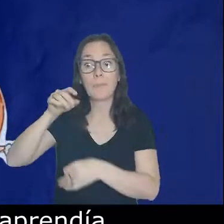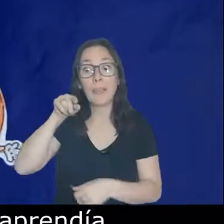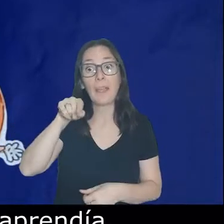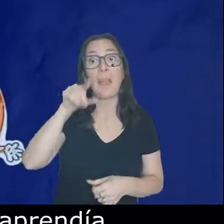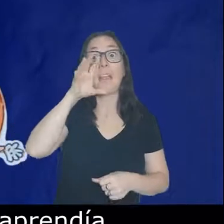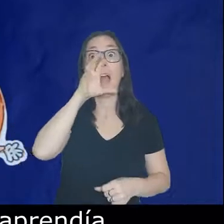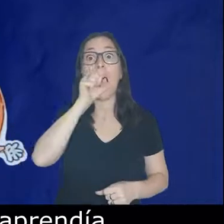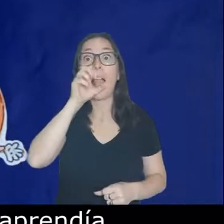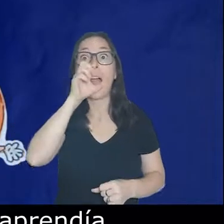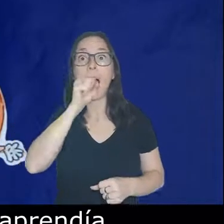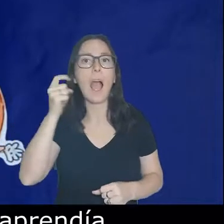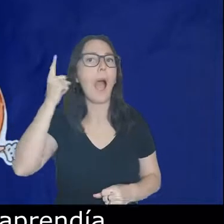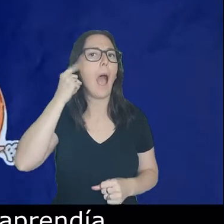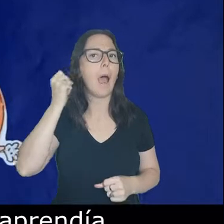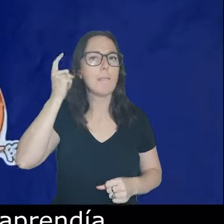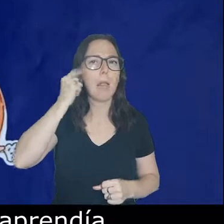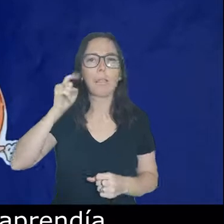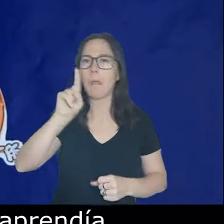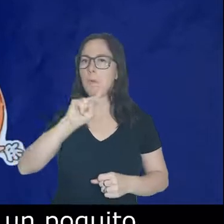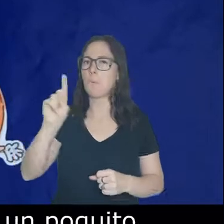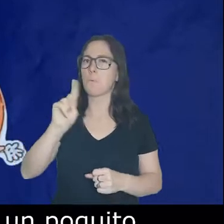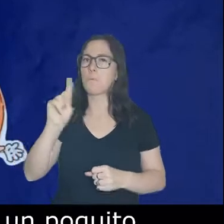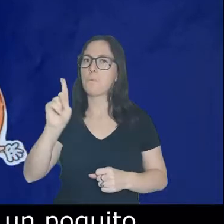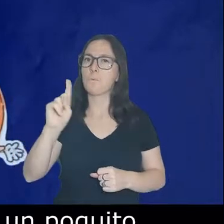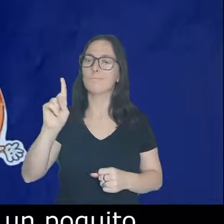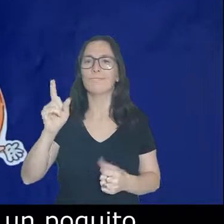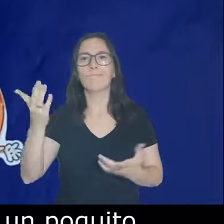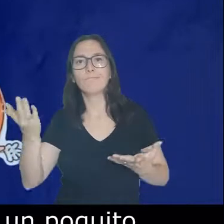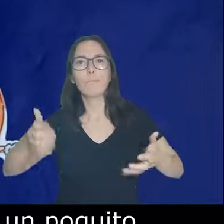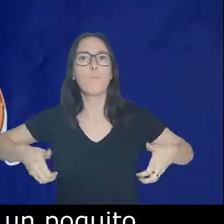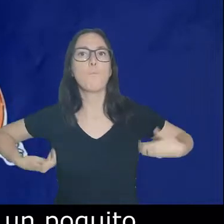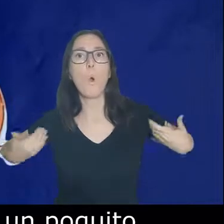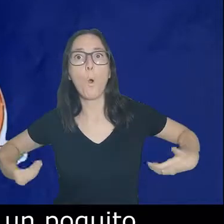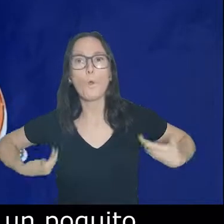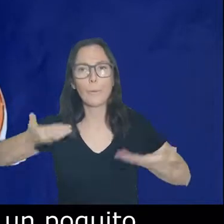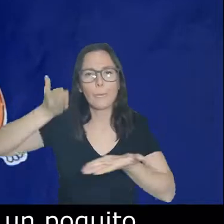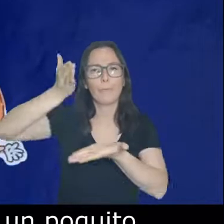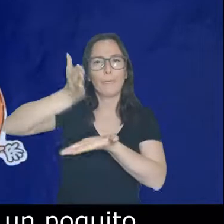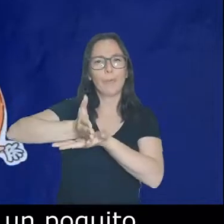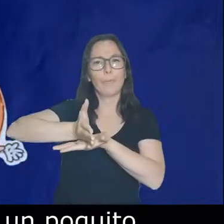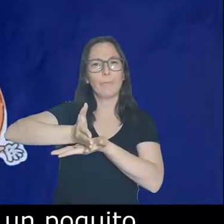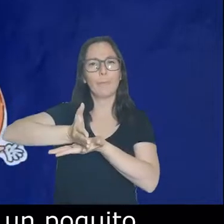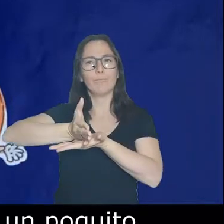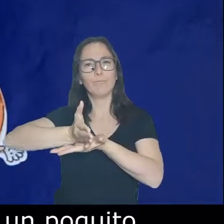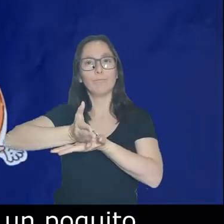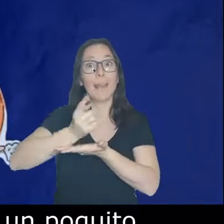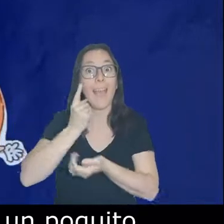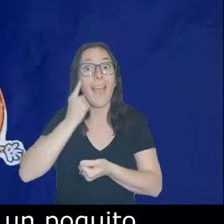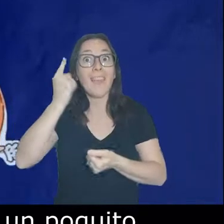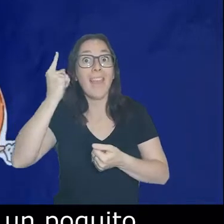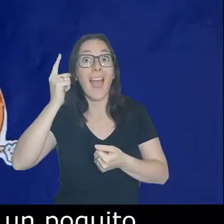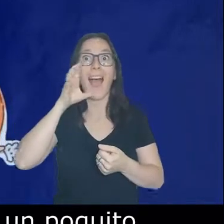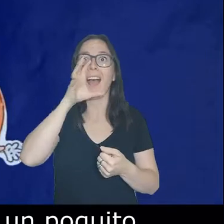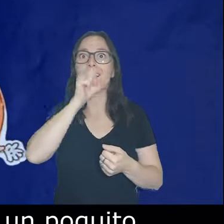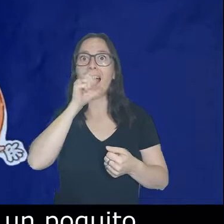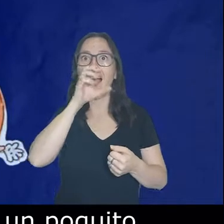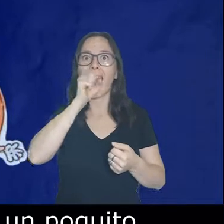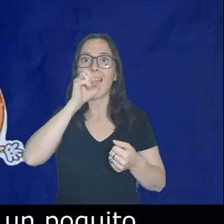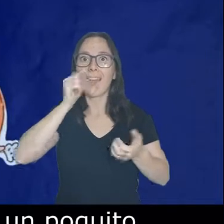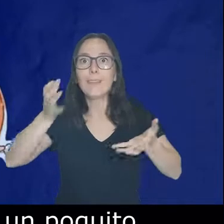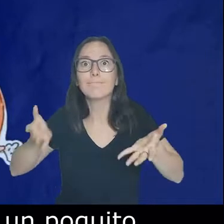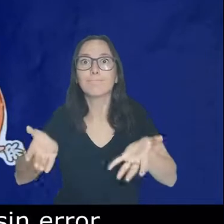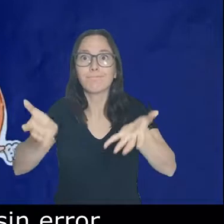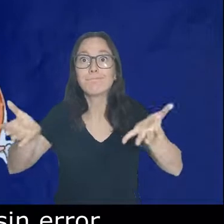a día La naranja no aprendía Monoliso con rigor Al fin